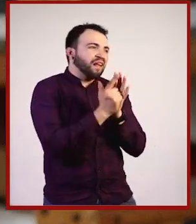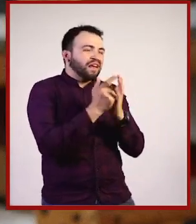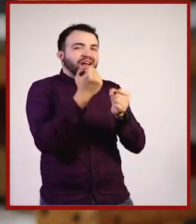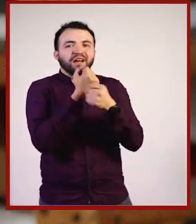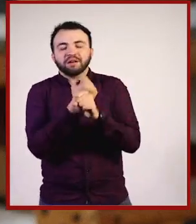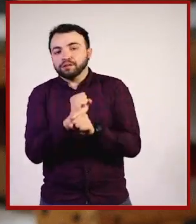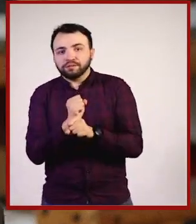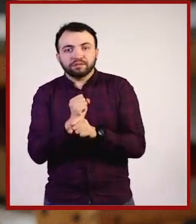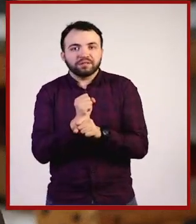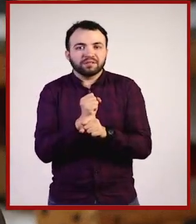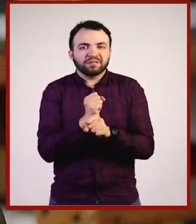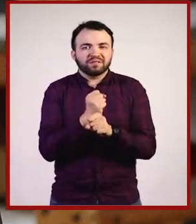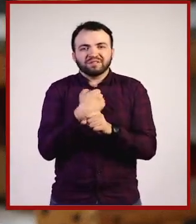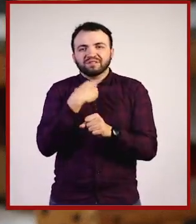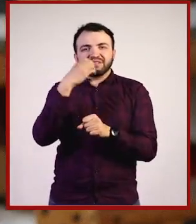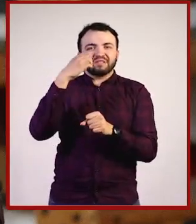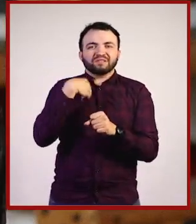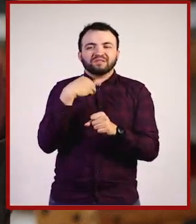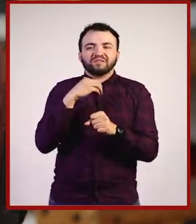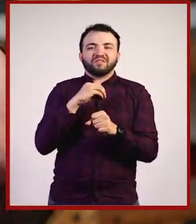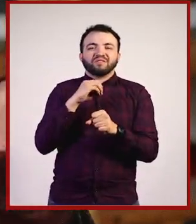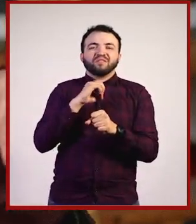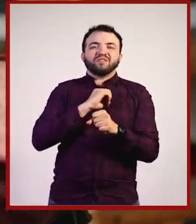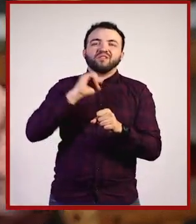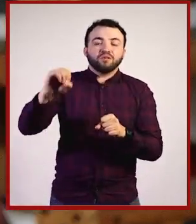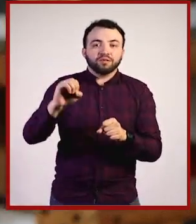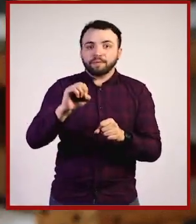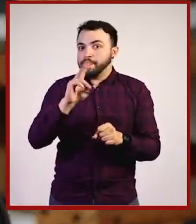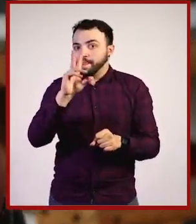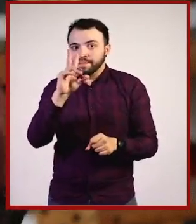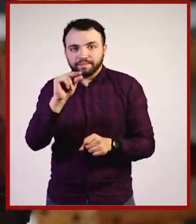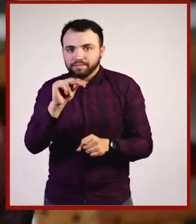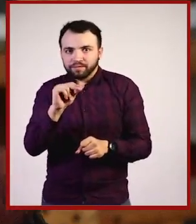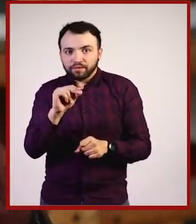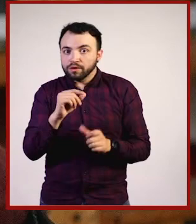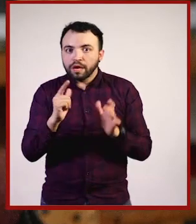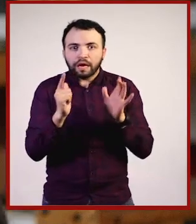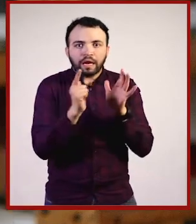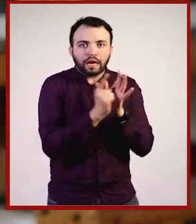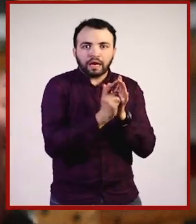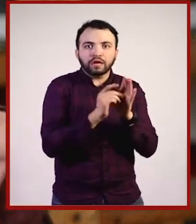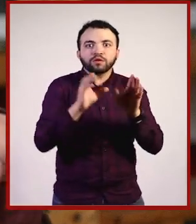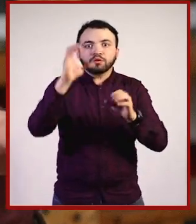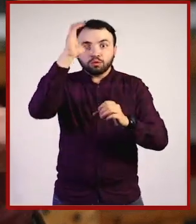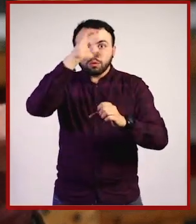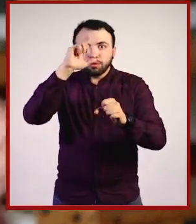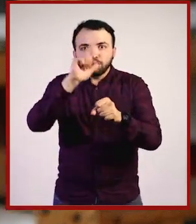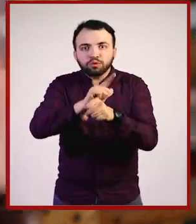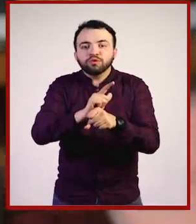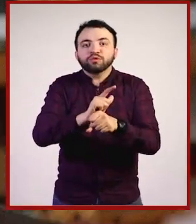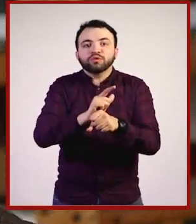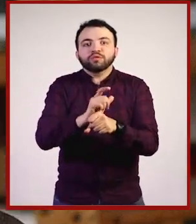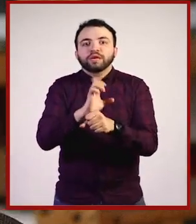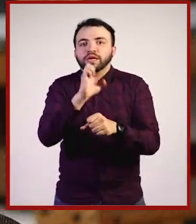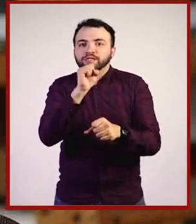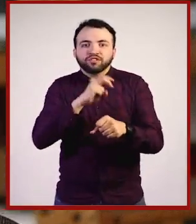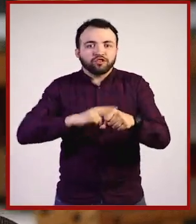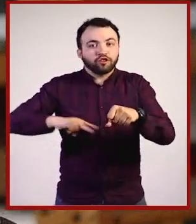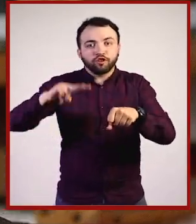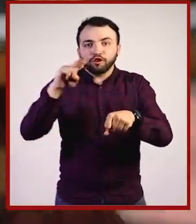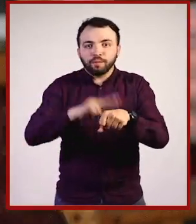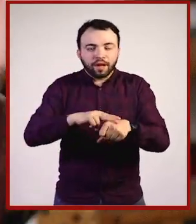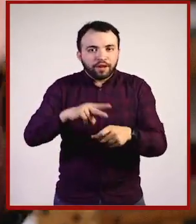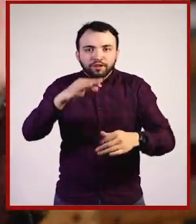La verdad es que la cultura cívica es convertir en algo normal y de todos los días lo que nos